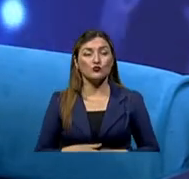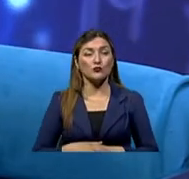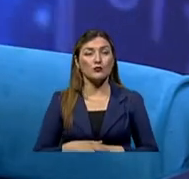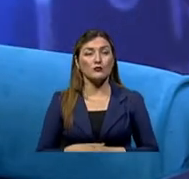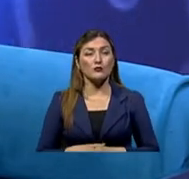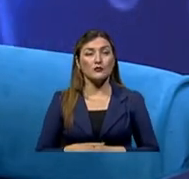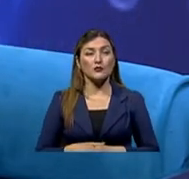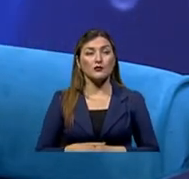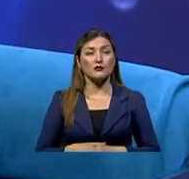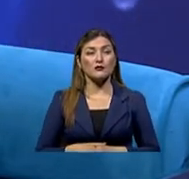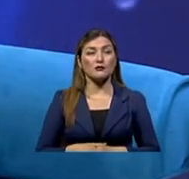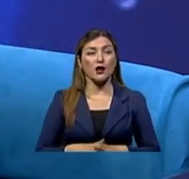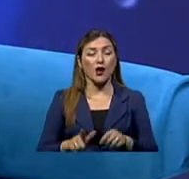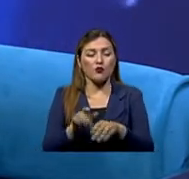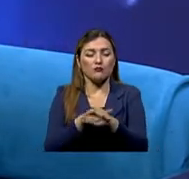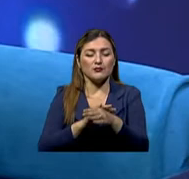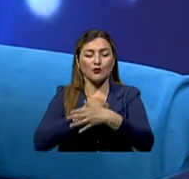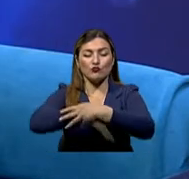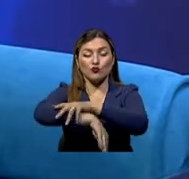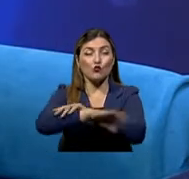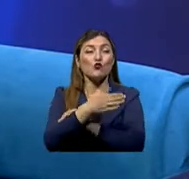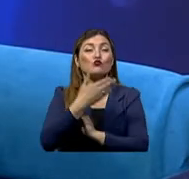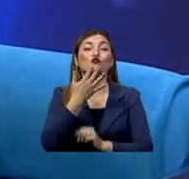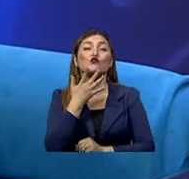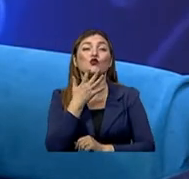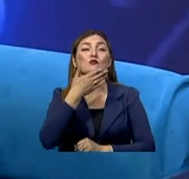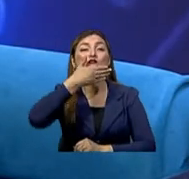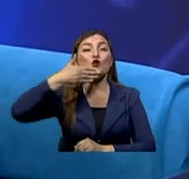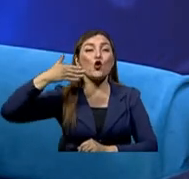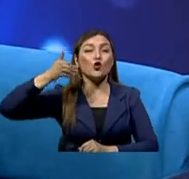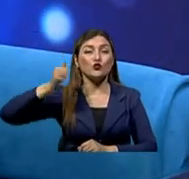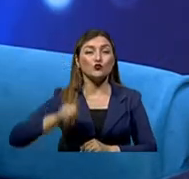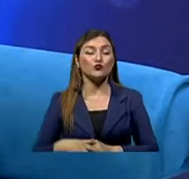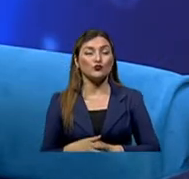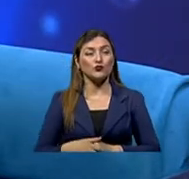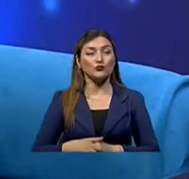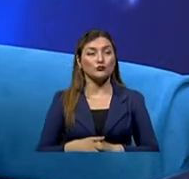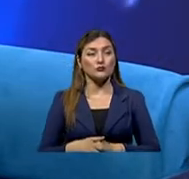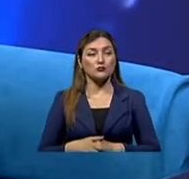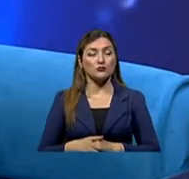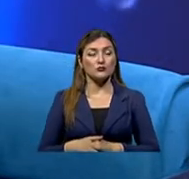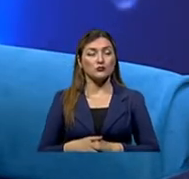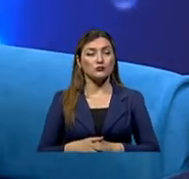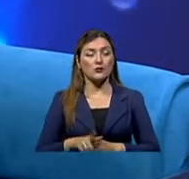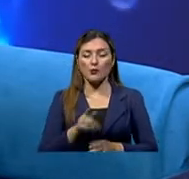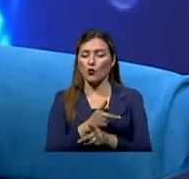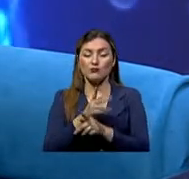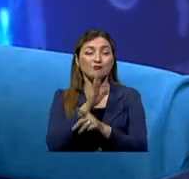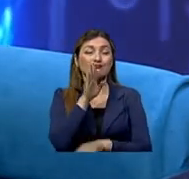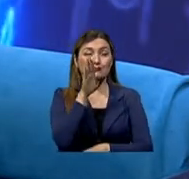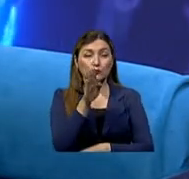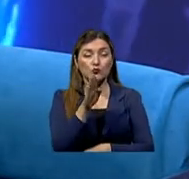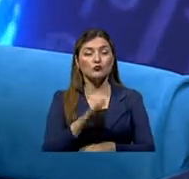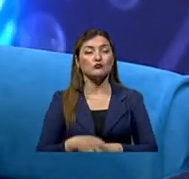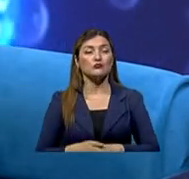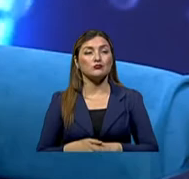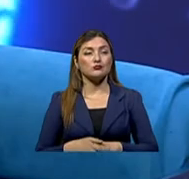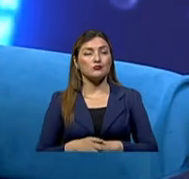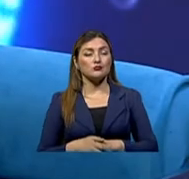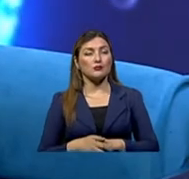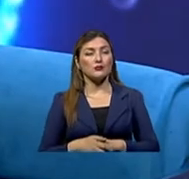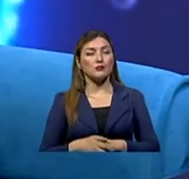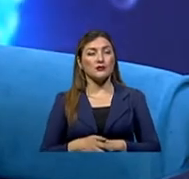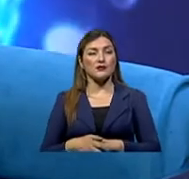protectores solares con bronceador para tomar un poquito mejor el tono, pero eso no tiene que eximirnos de tener los cuidados de siempre. Es importante